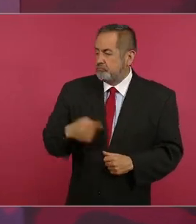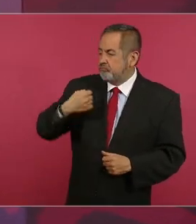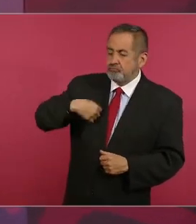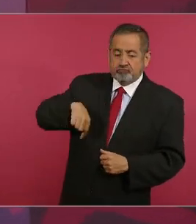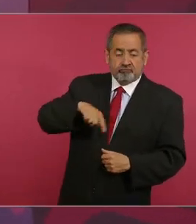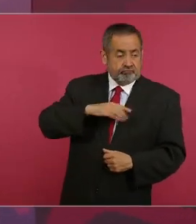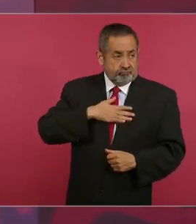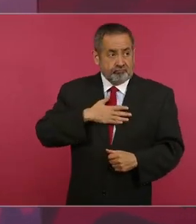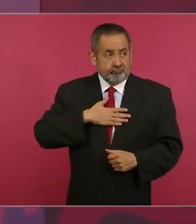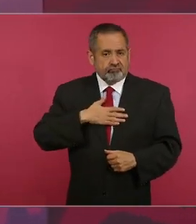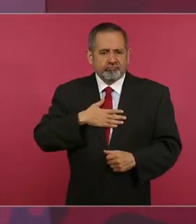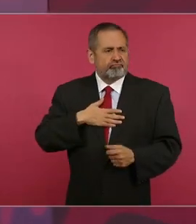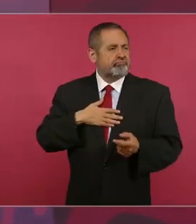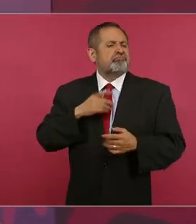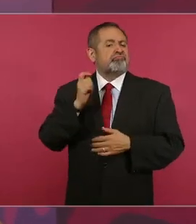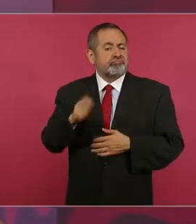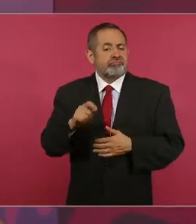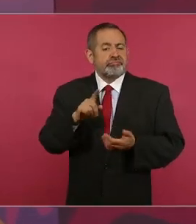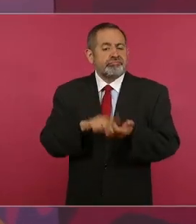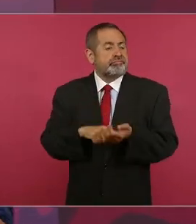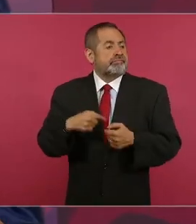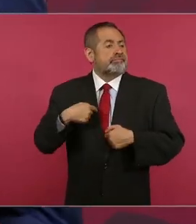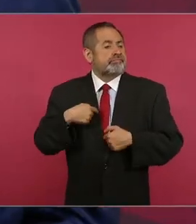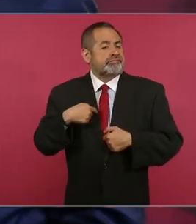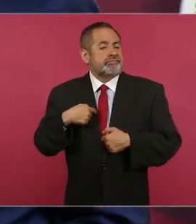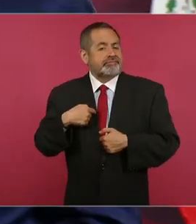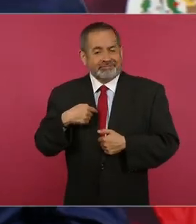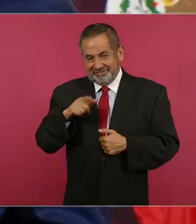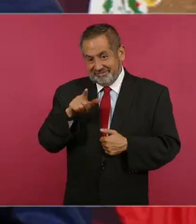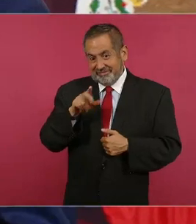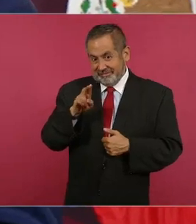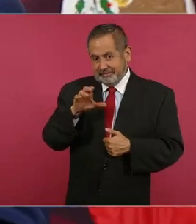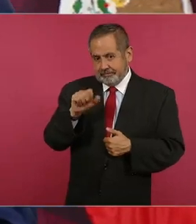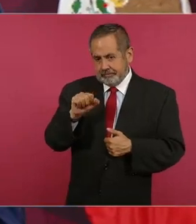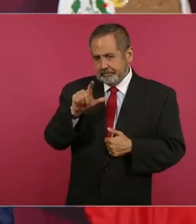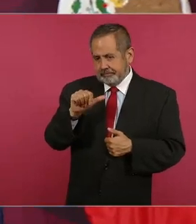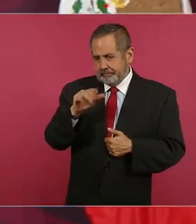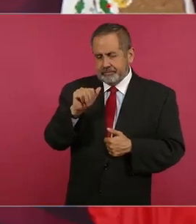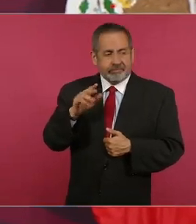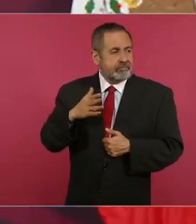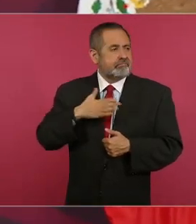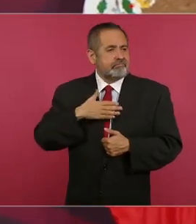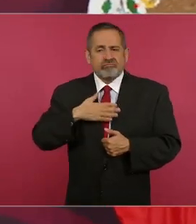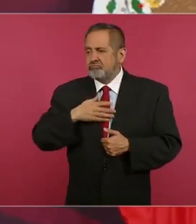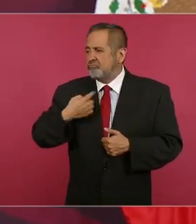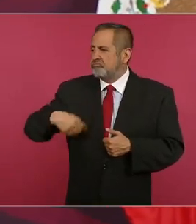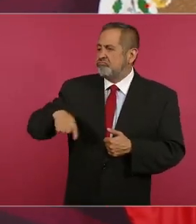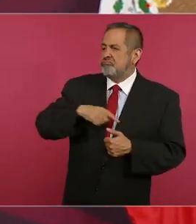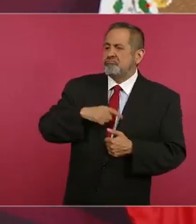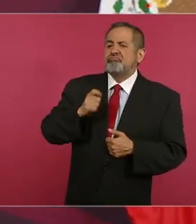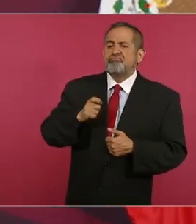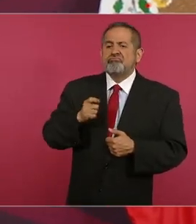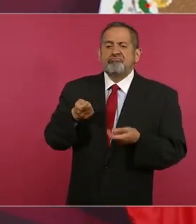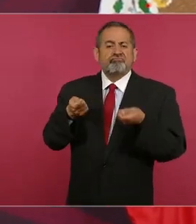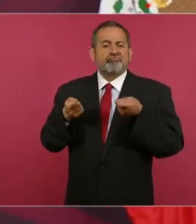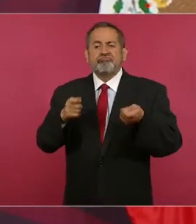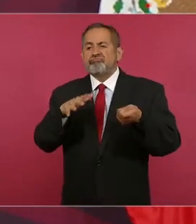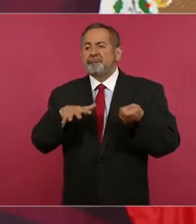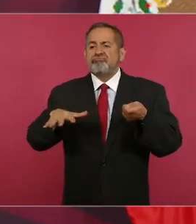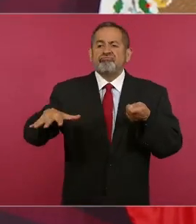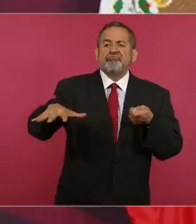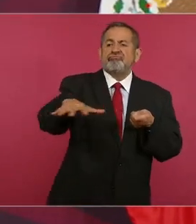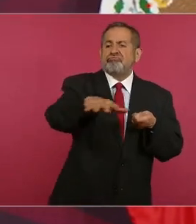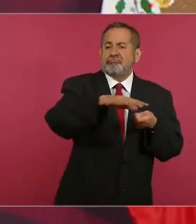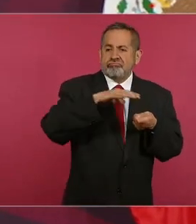tenemos el dominio de la opinión